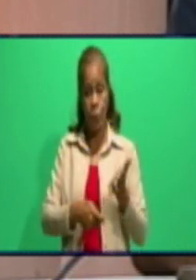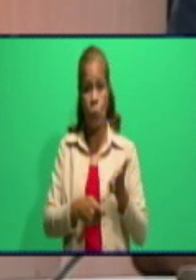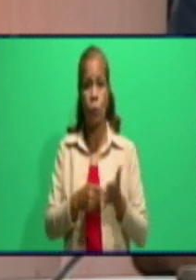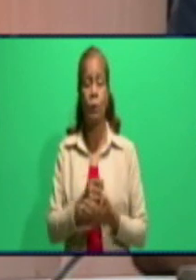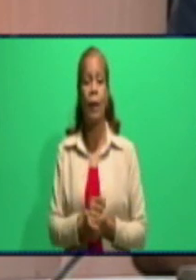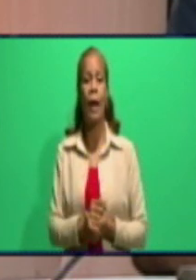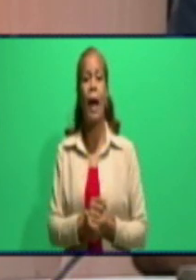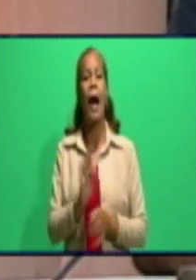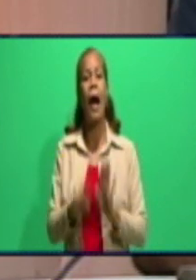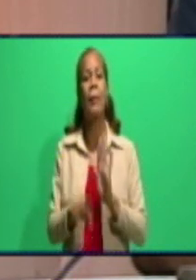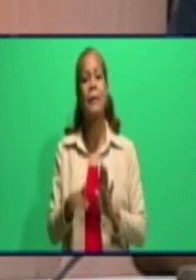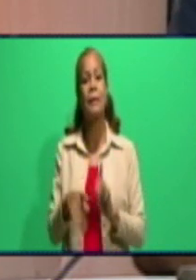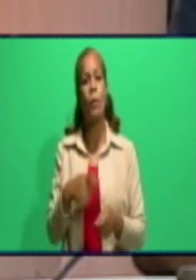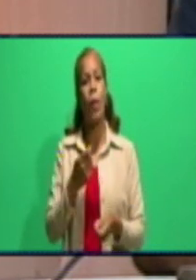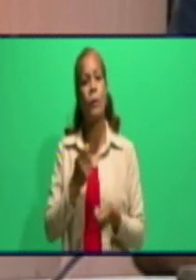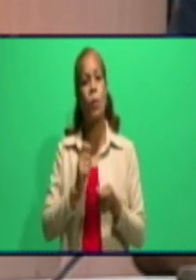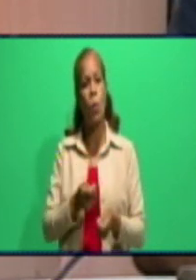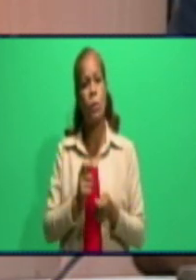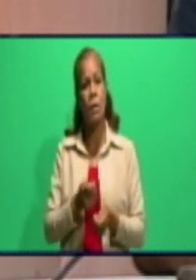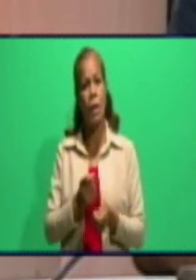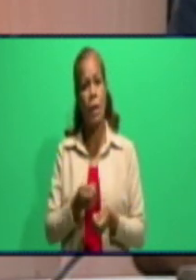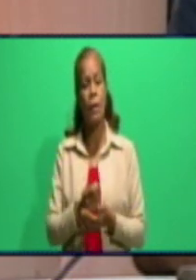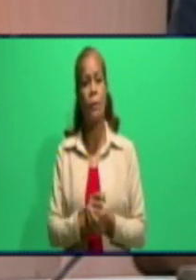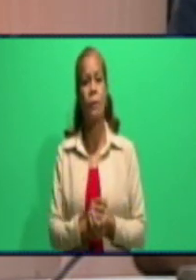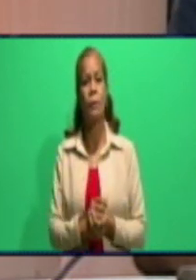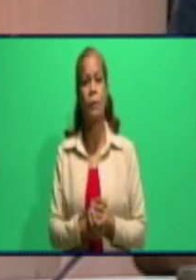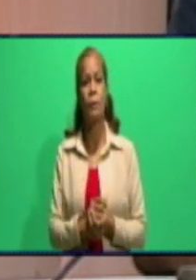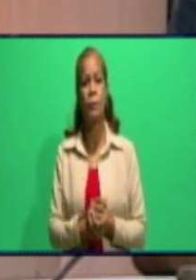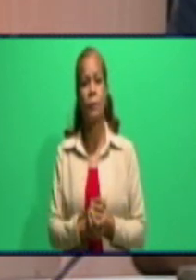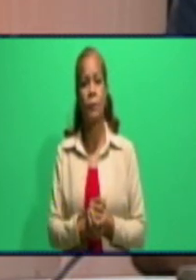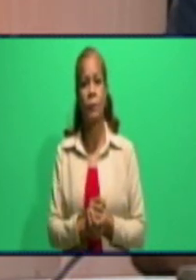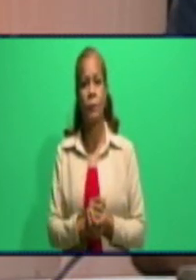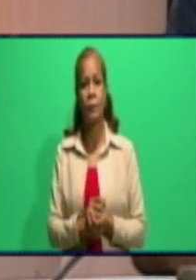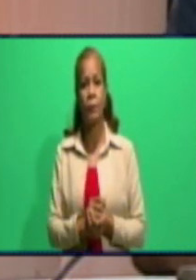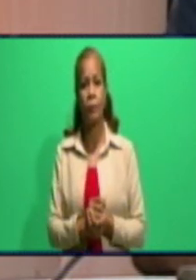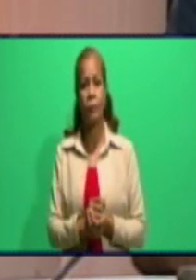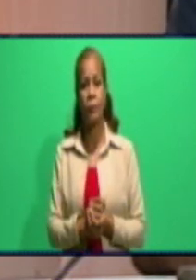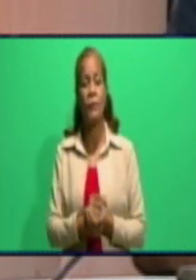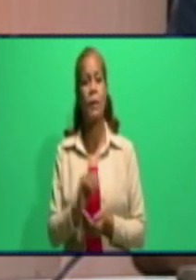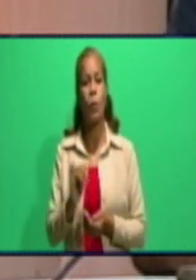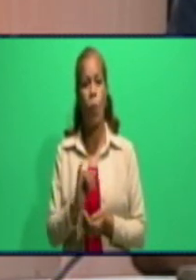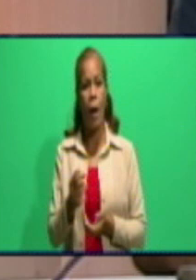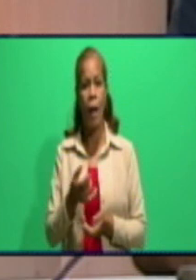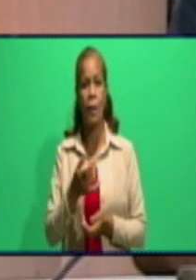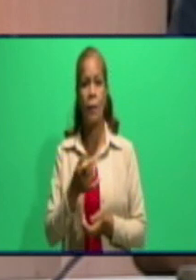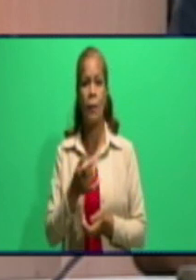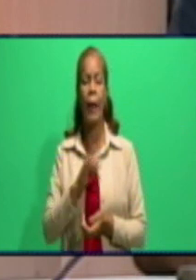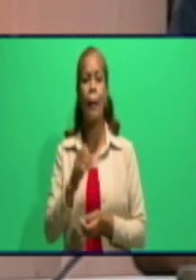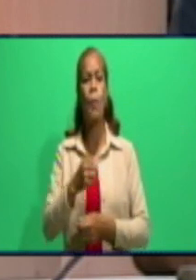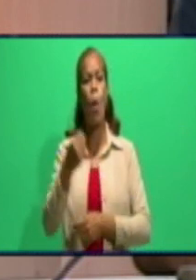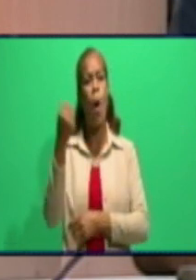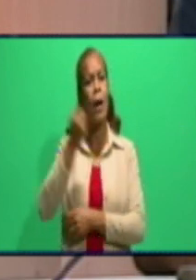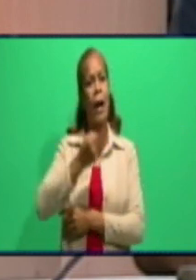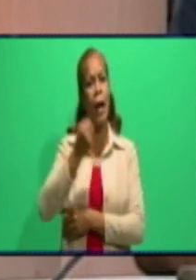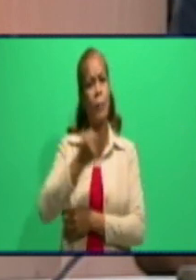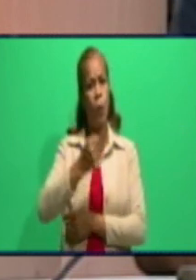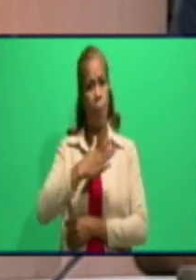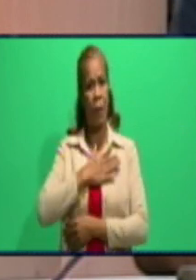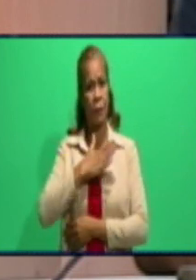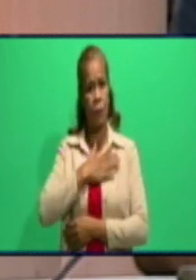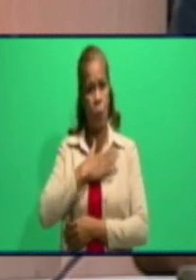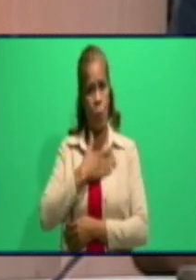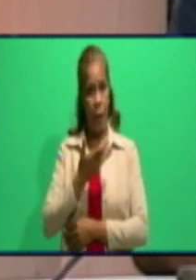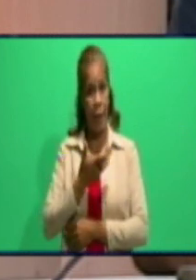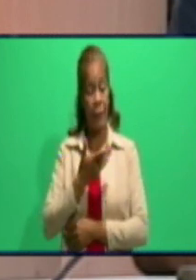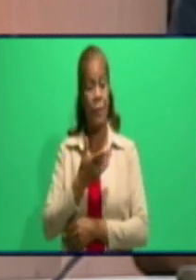pasajeros, a partir de lo que se ha explicado aquí por las autoridades sanitarias, cobrar un camión, o sea, camión trasladando personas de manera